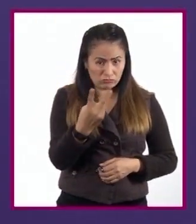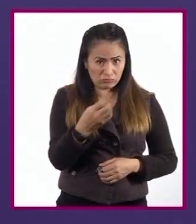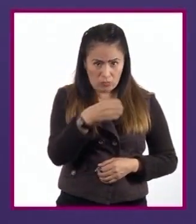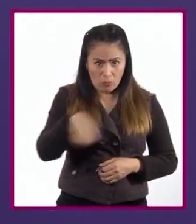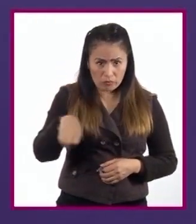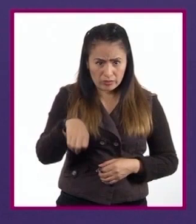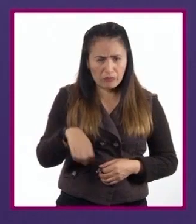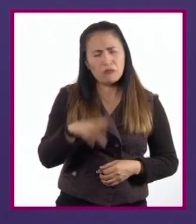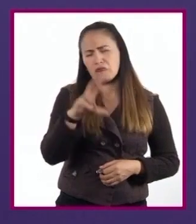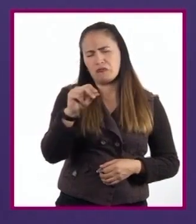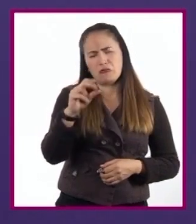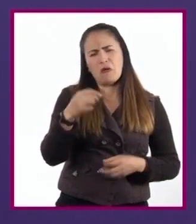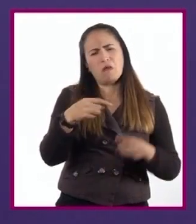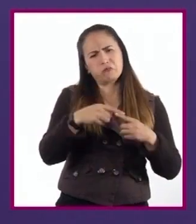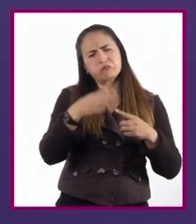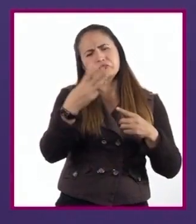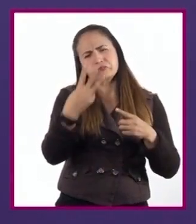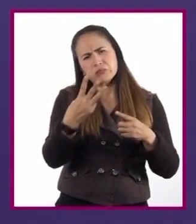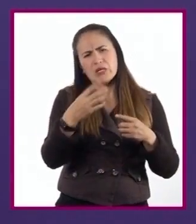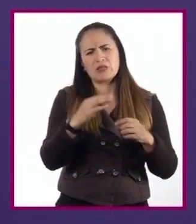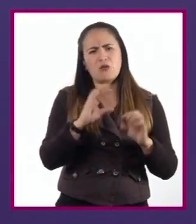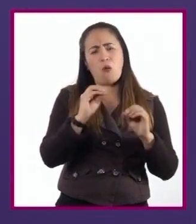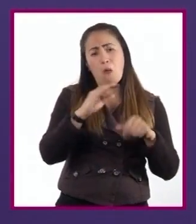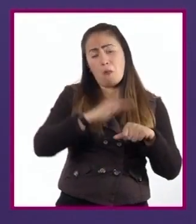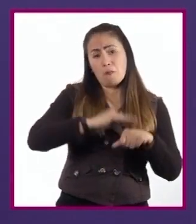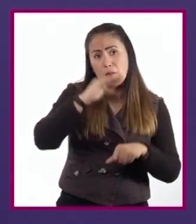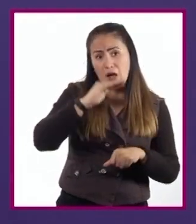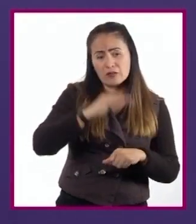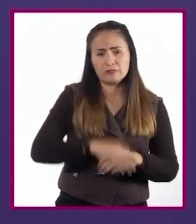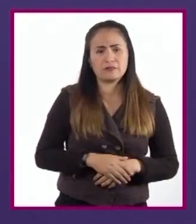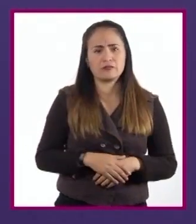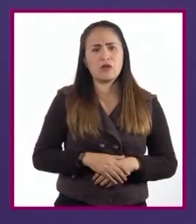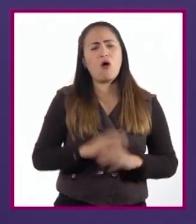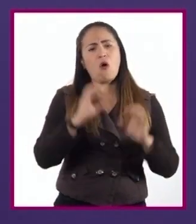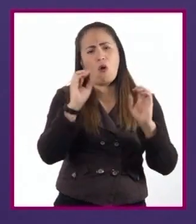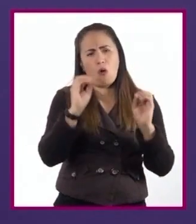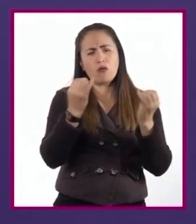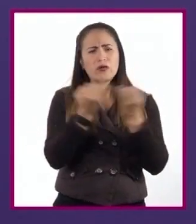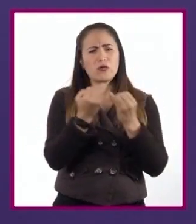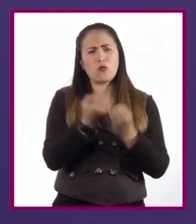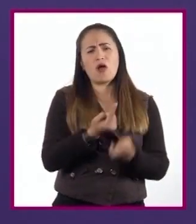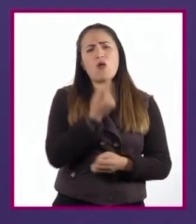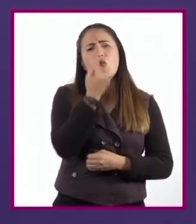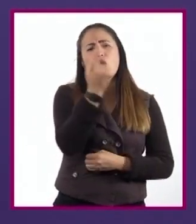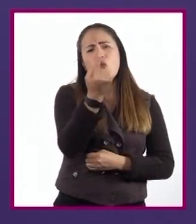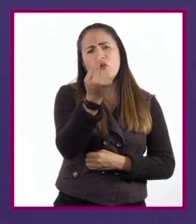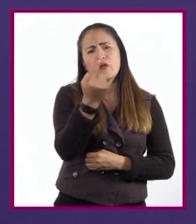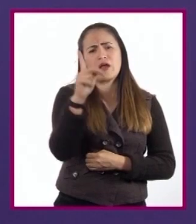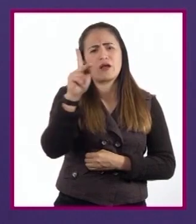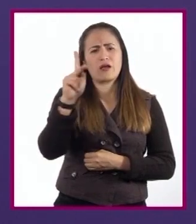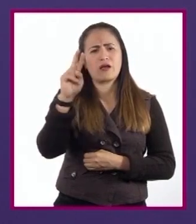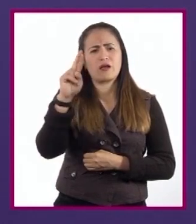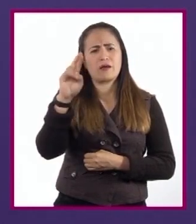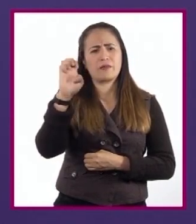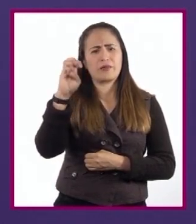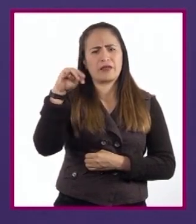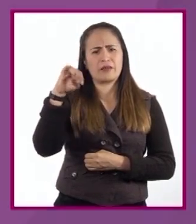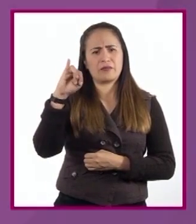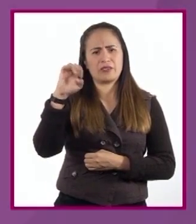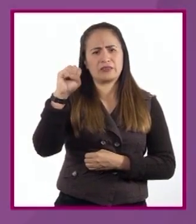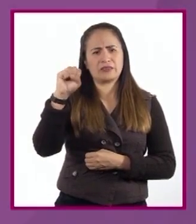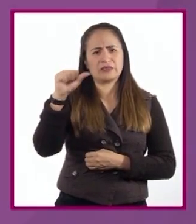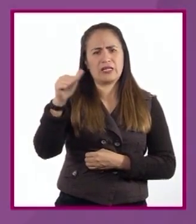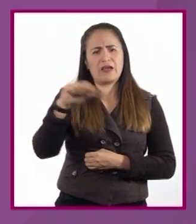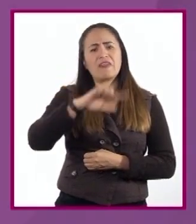cuentan con tres o más. Incluso, los hay con solo una premisa y eso los lleva a la conclusión.